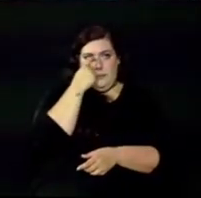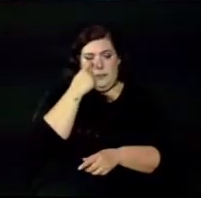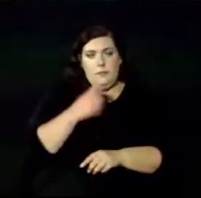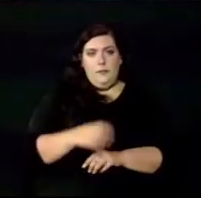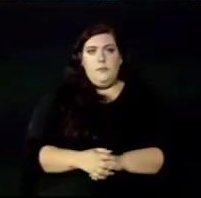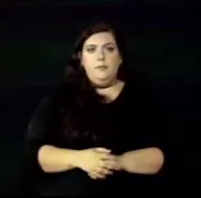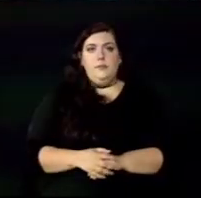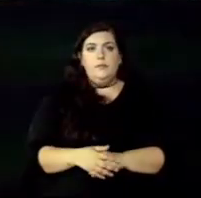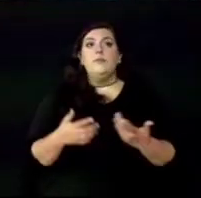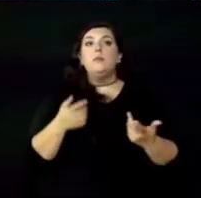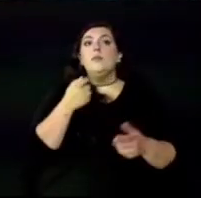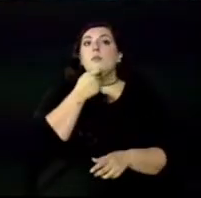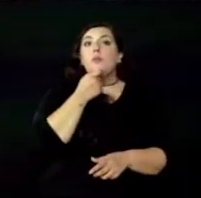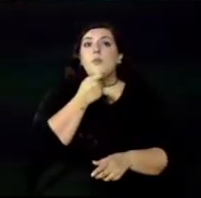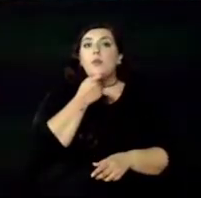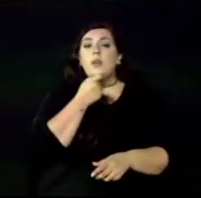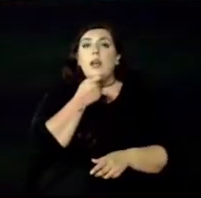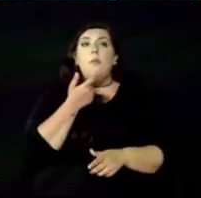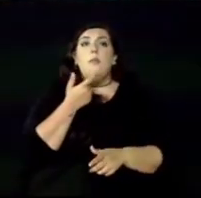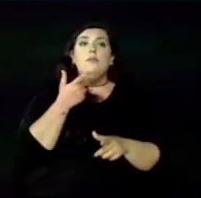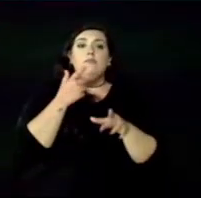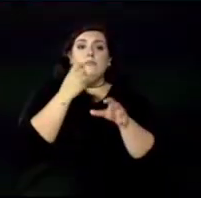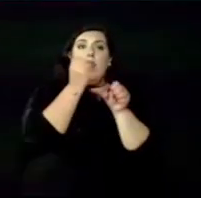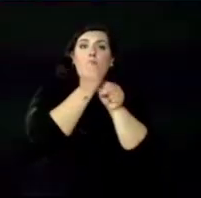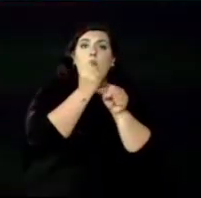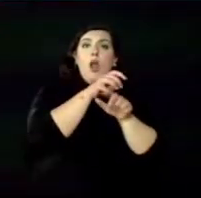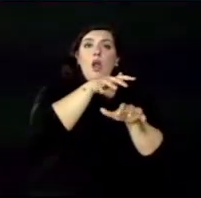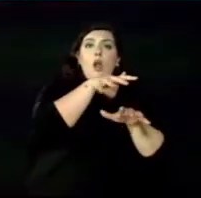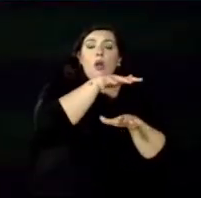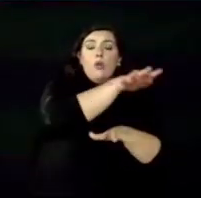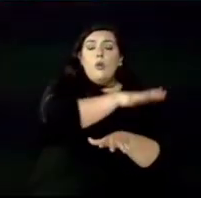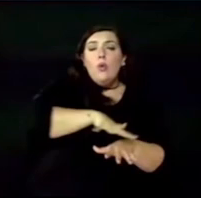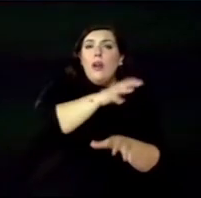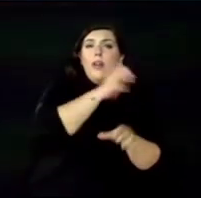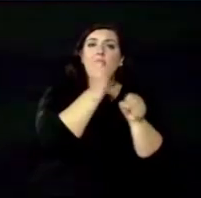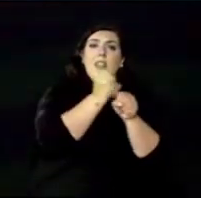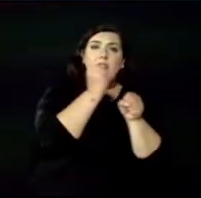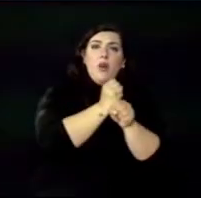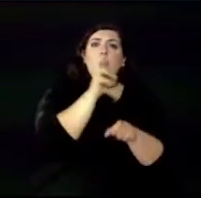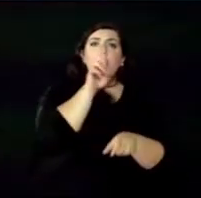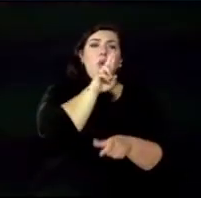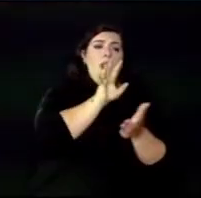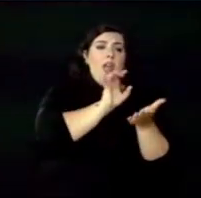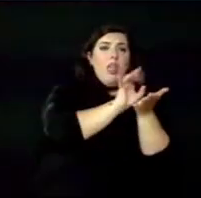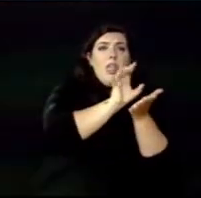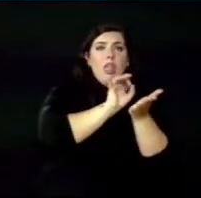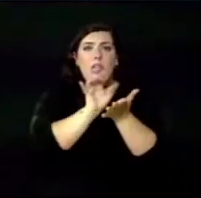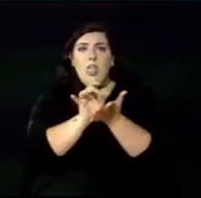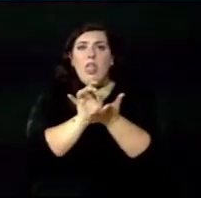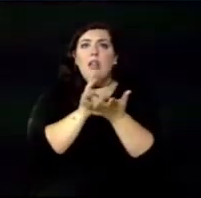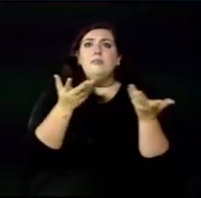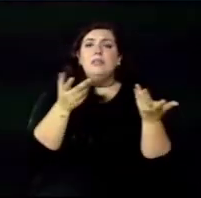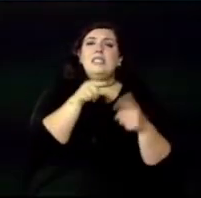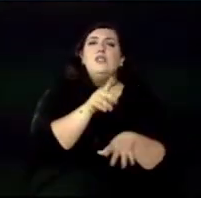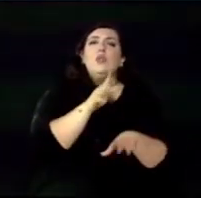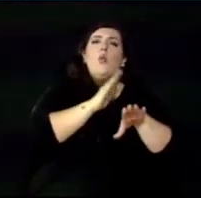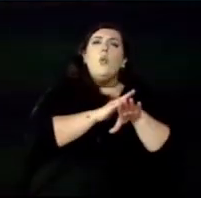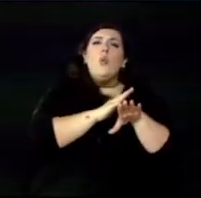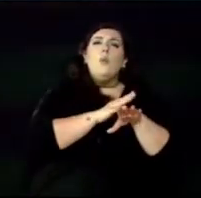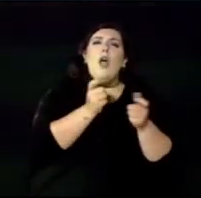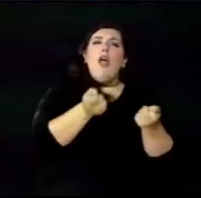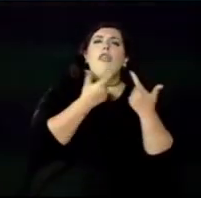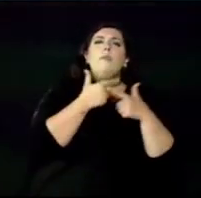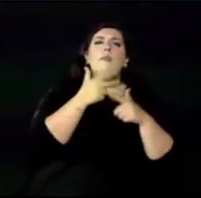contundente de las mujeres del mercado laboral nos llevó a un retroceso, yo diría de 18 años en